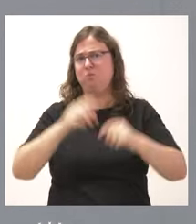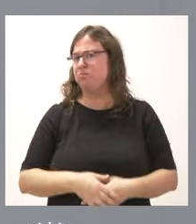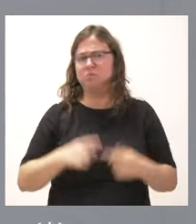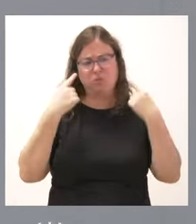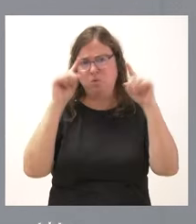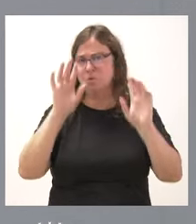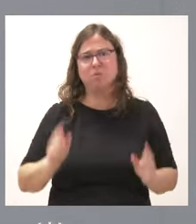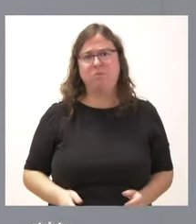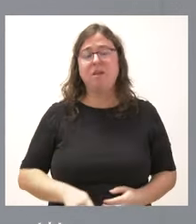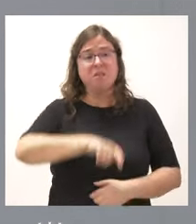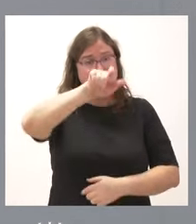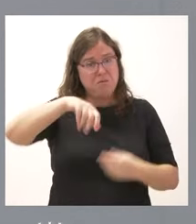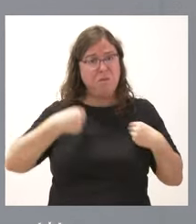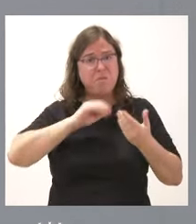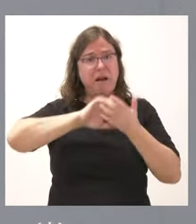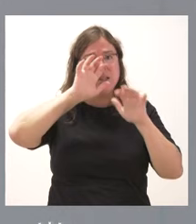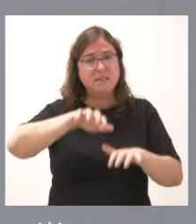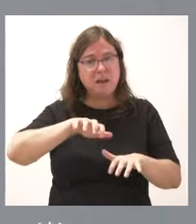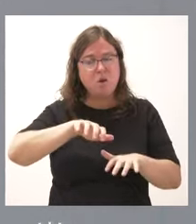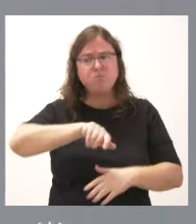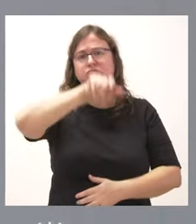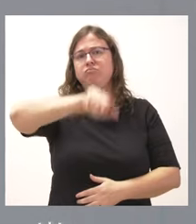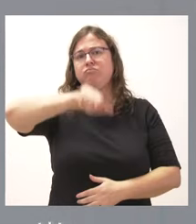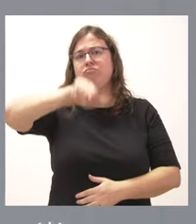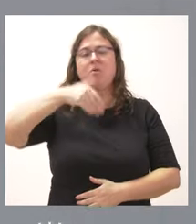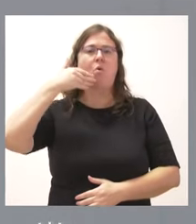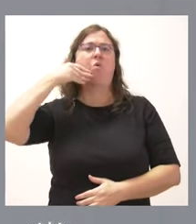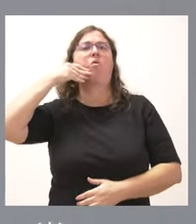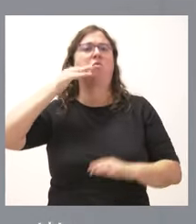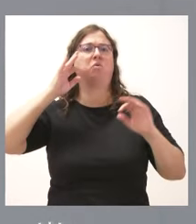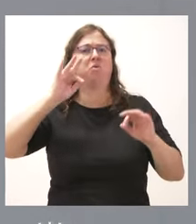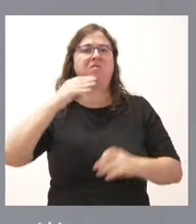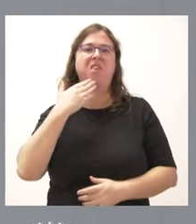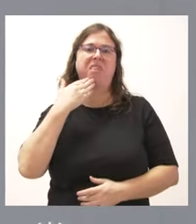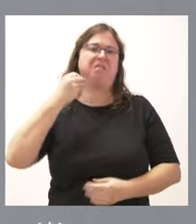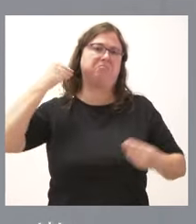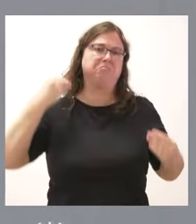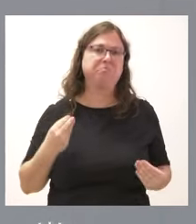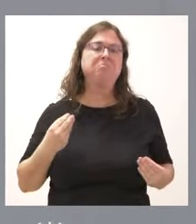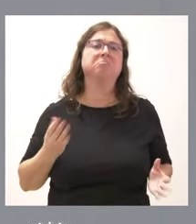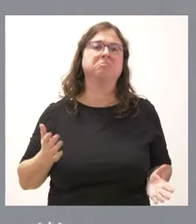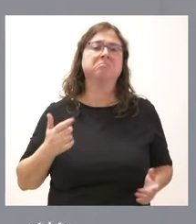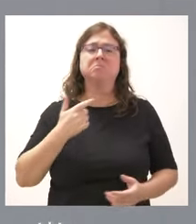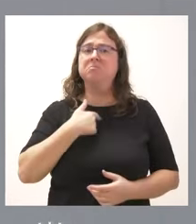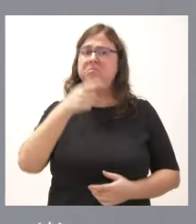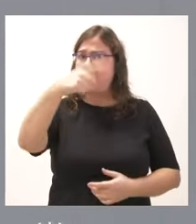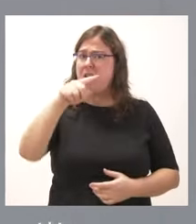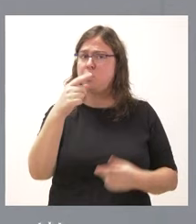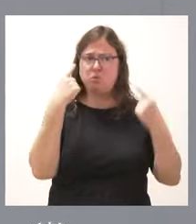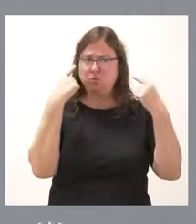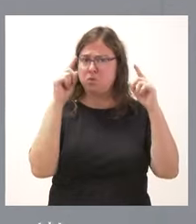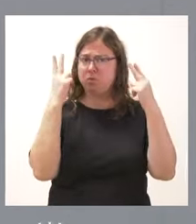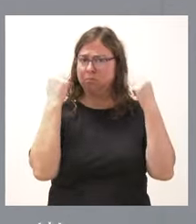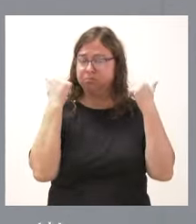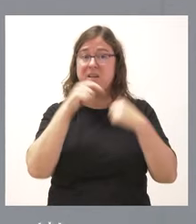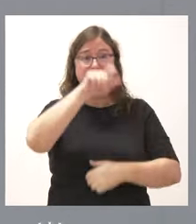sí mismos. La gente de Castilla y León es gente muy orgullosa y muy digna y, por tanto, ellos se humillan a sí mismos. La